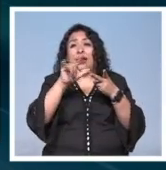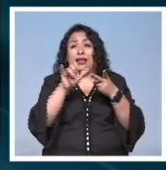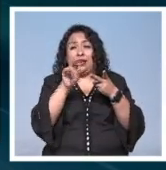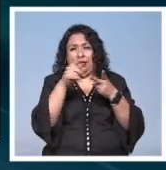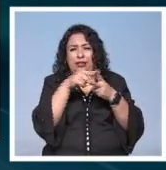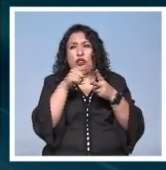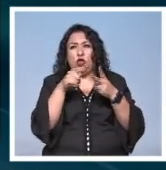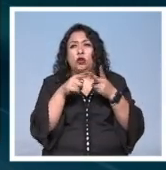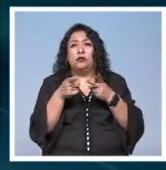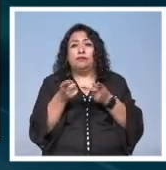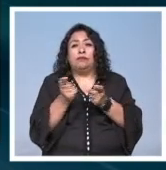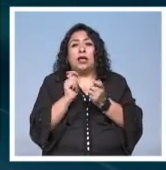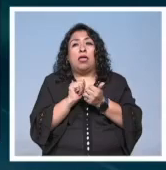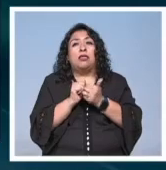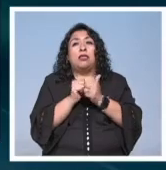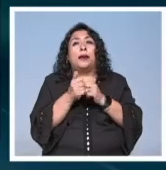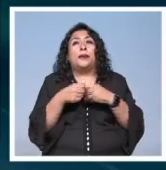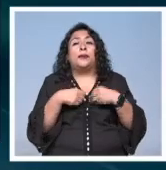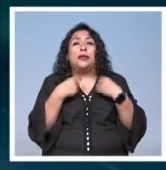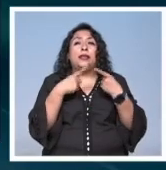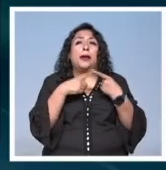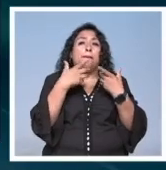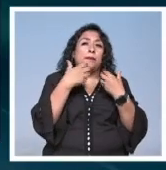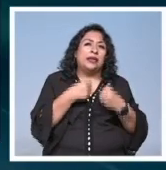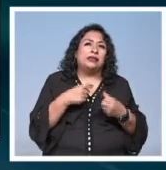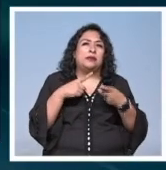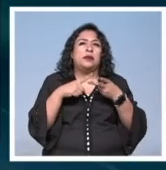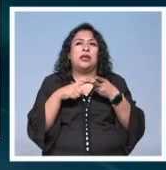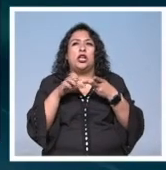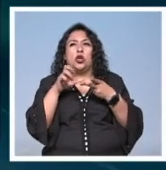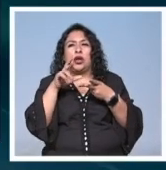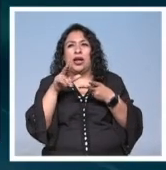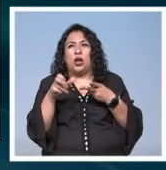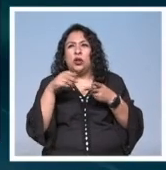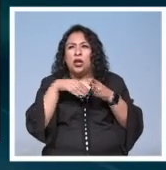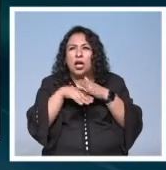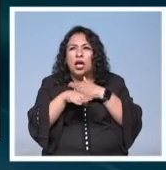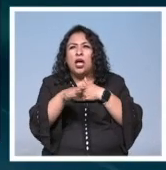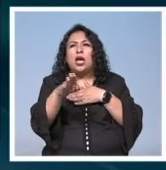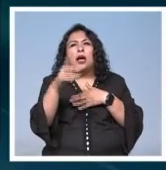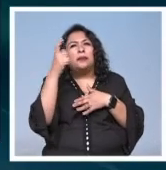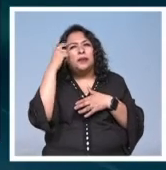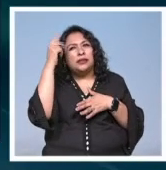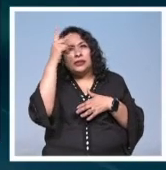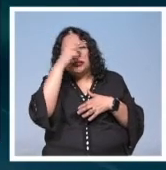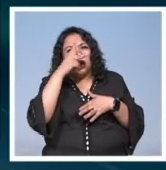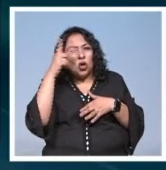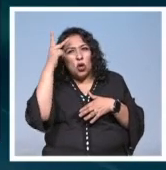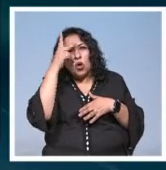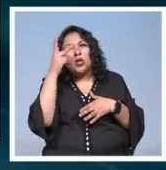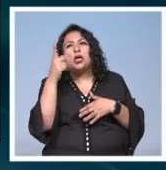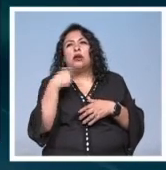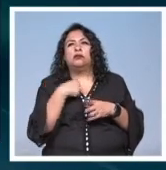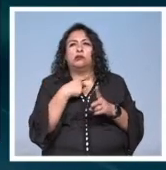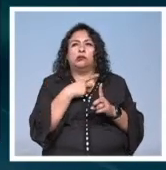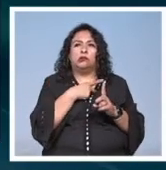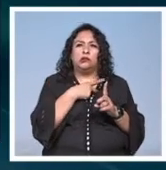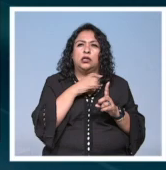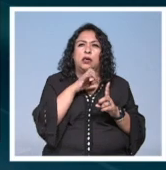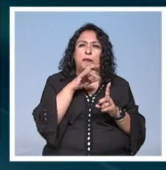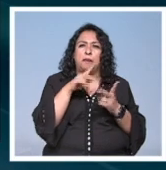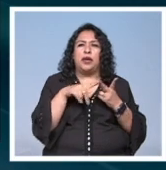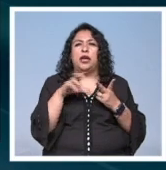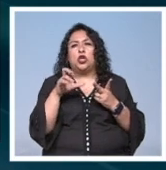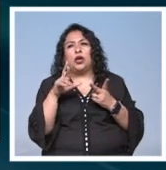chacón encarnan la dramática vida de maximiliano y carlota sumergiéndose en su psicología en los monólogos imperio